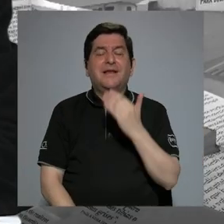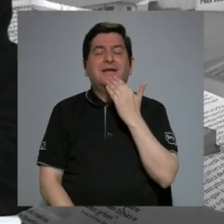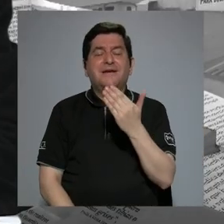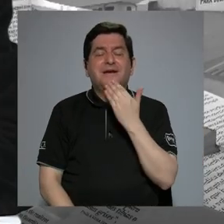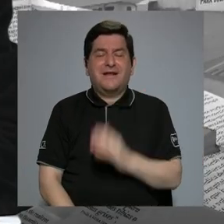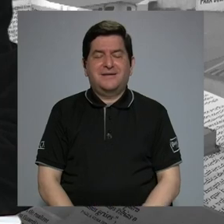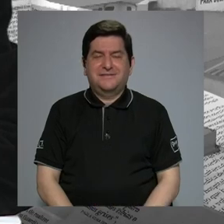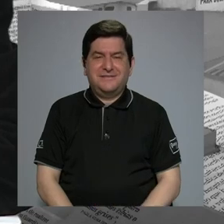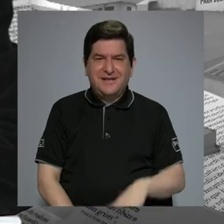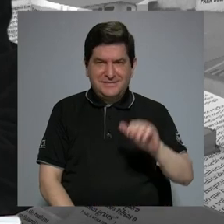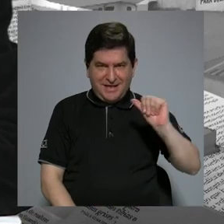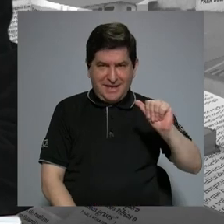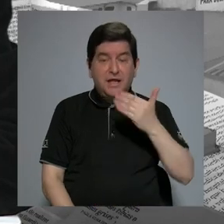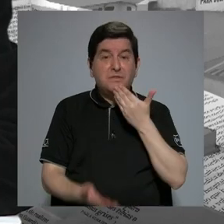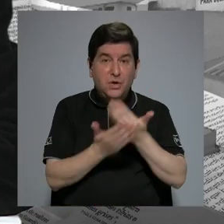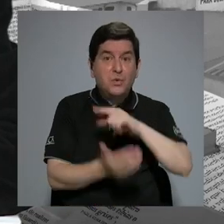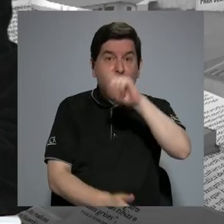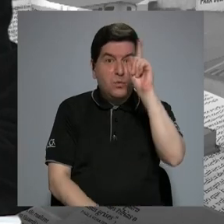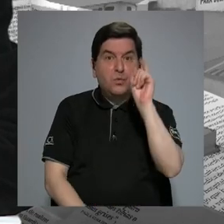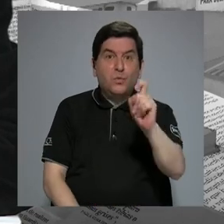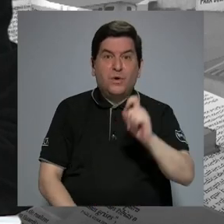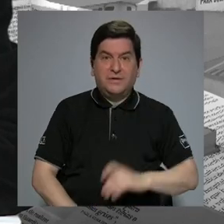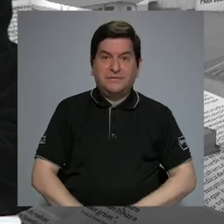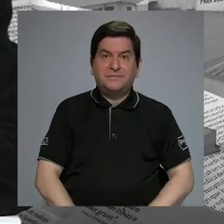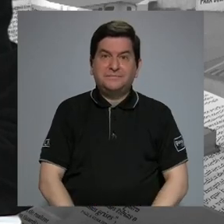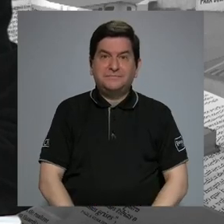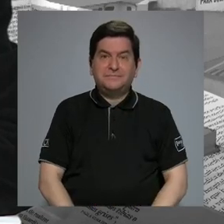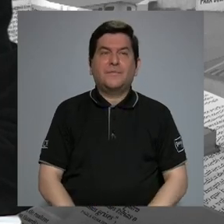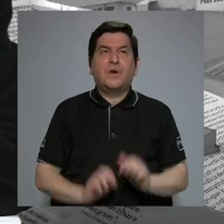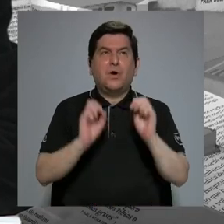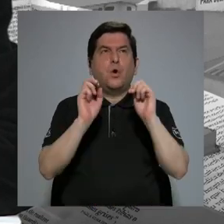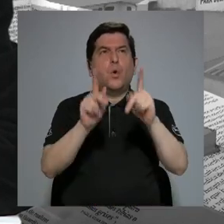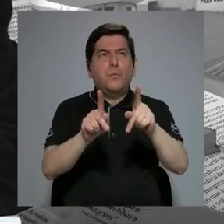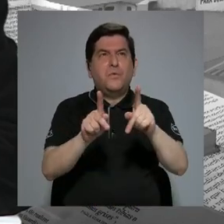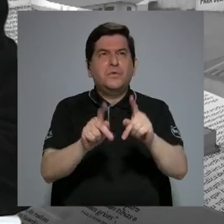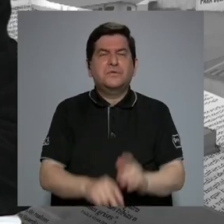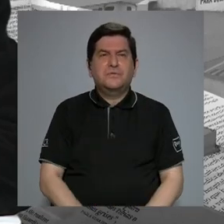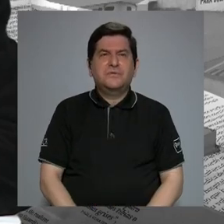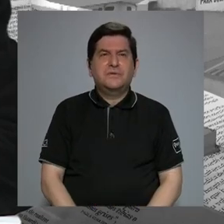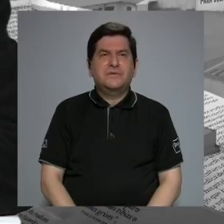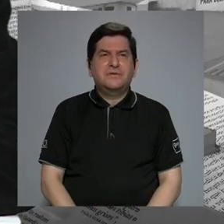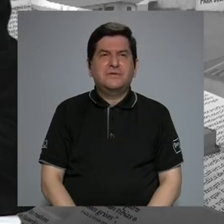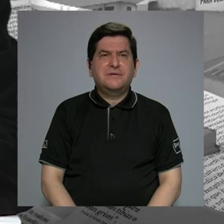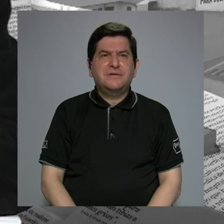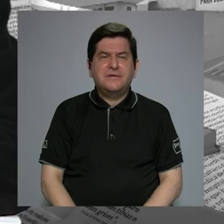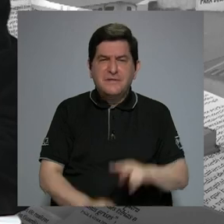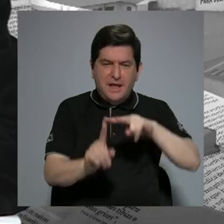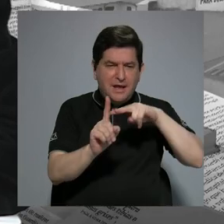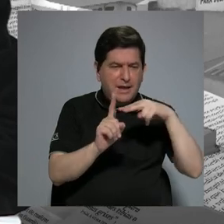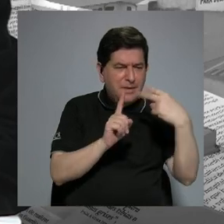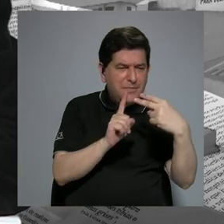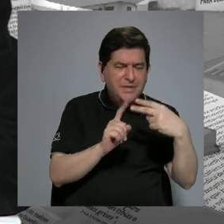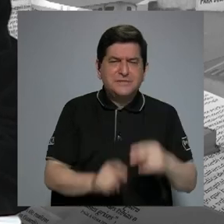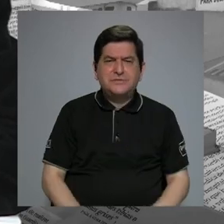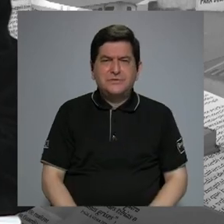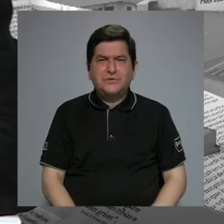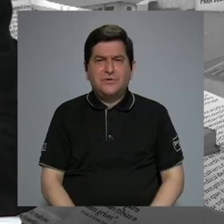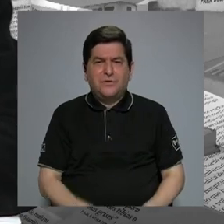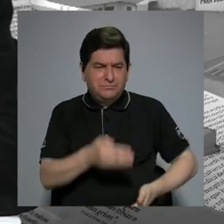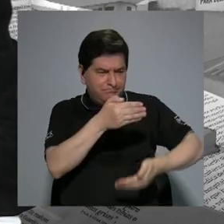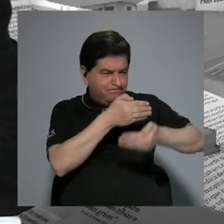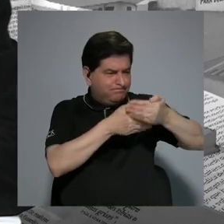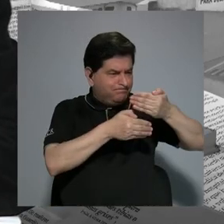Alejandra. Qué buena pregunta. Y da margen para hacer una visión retrospectiva